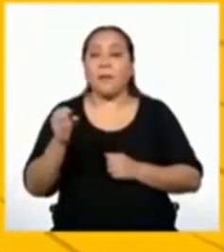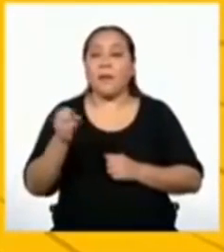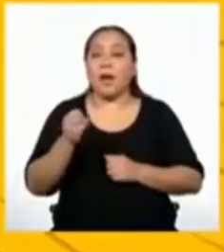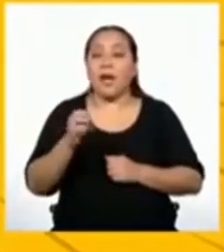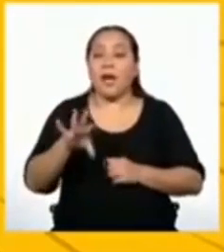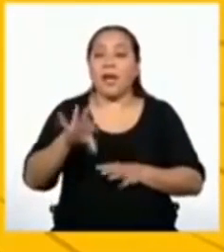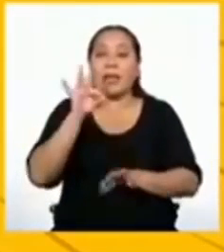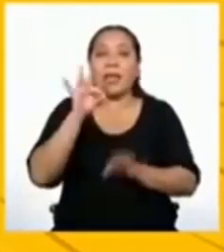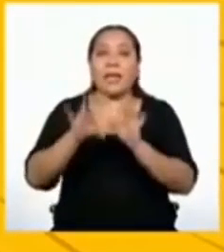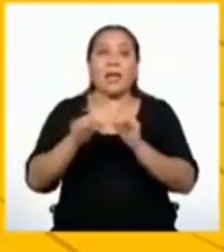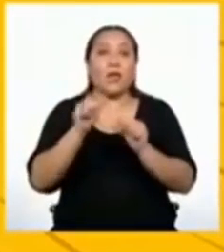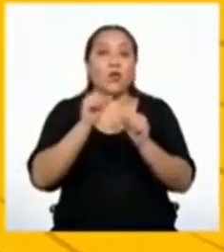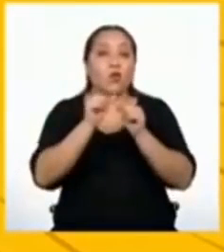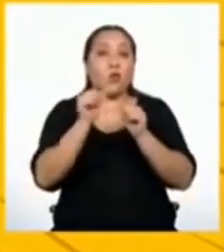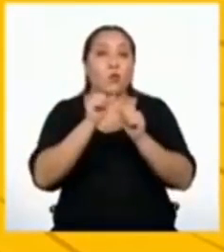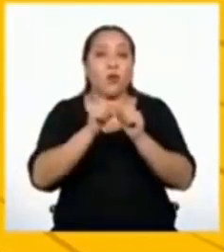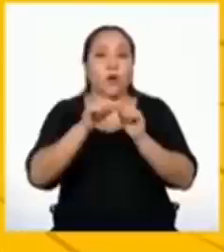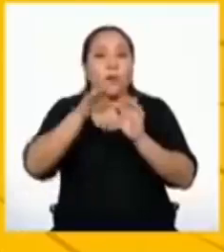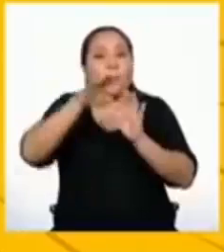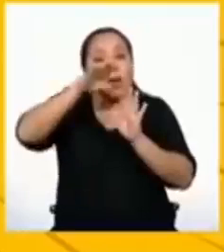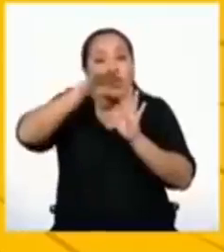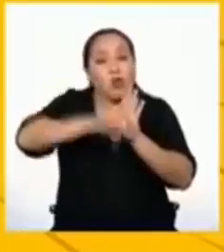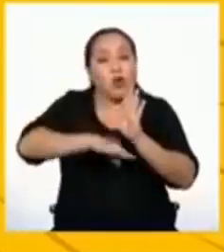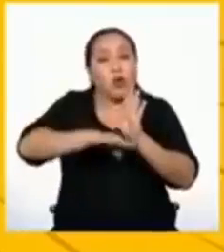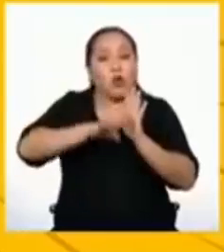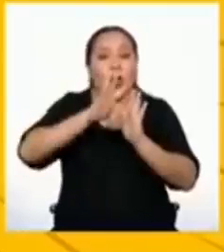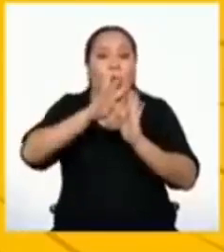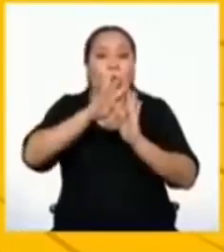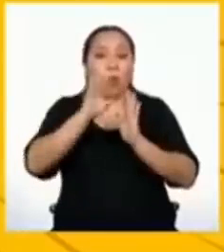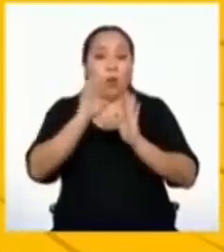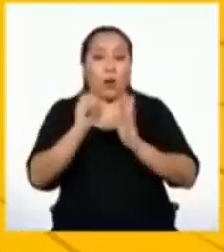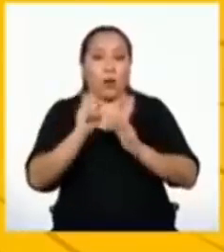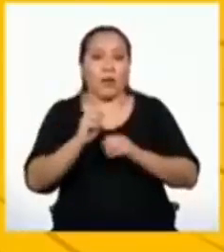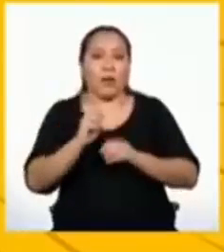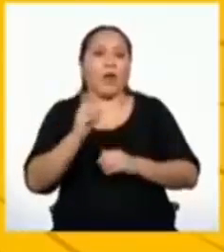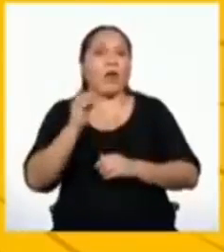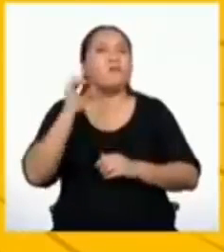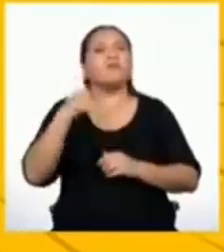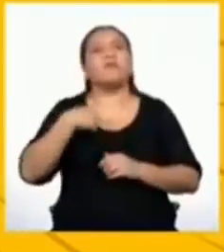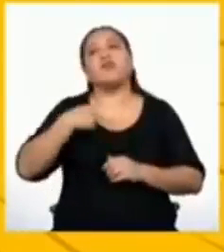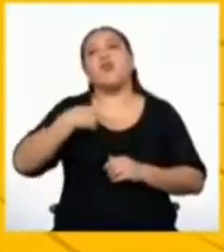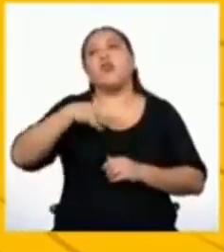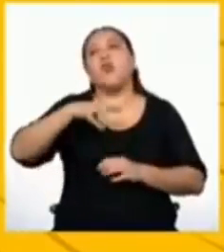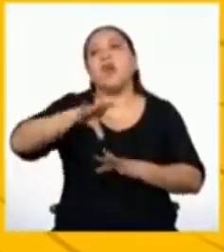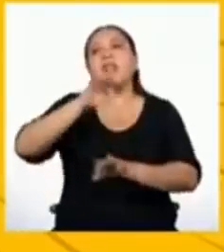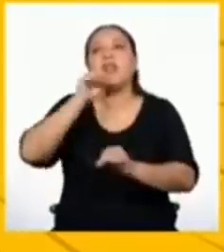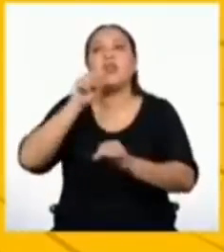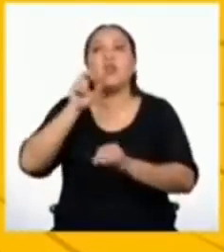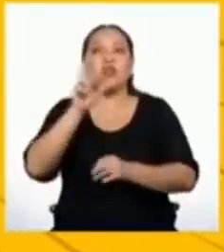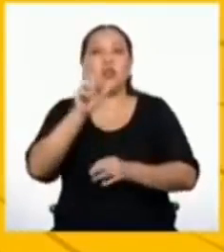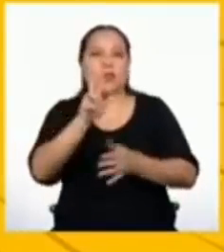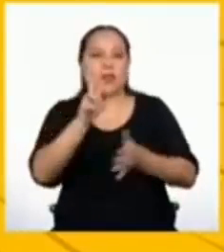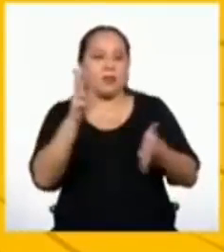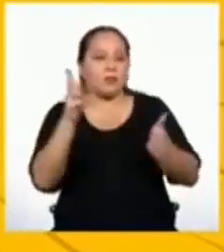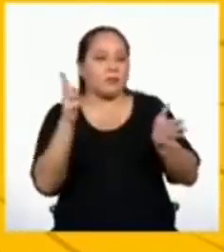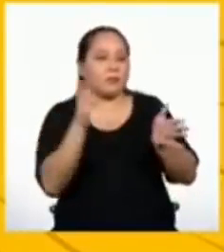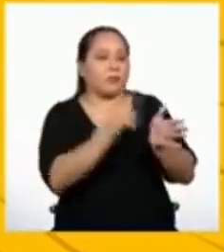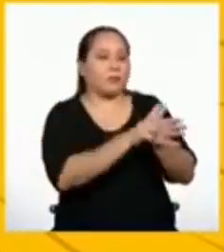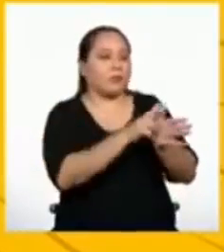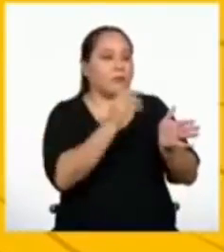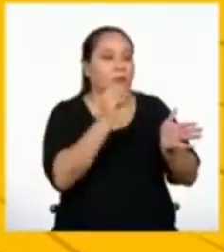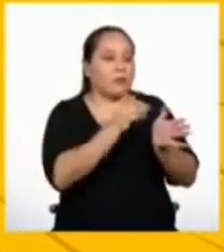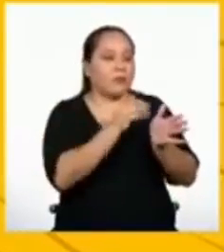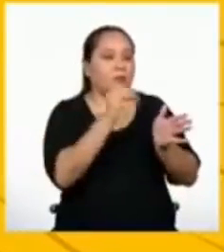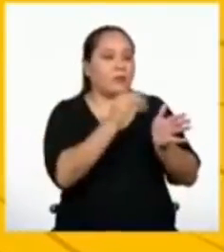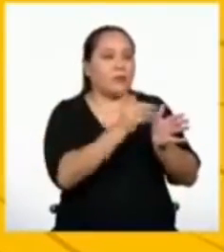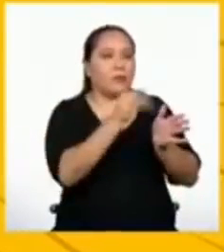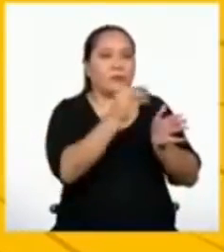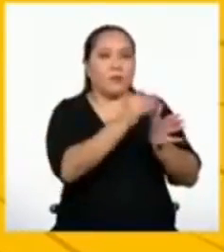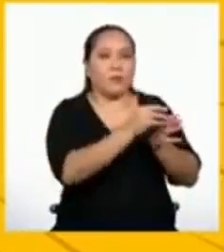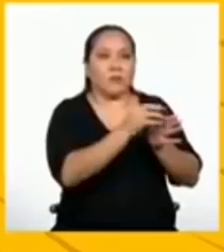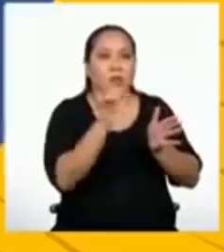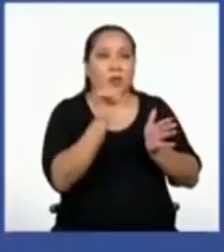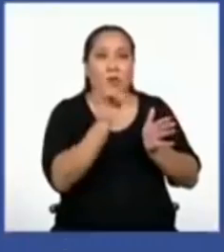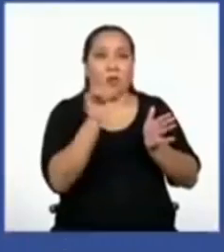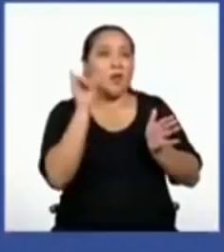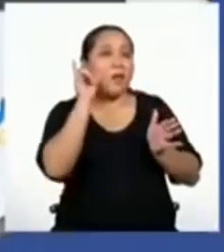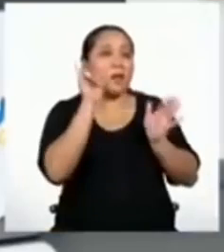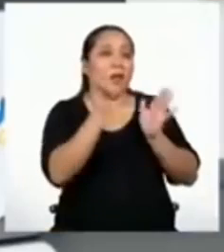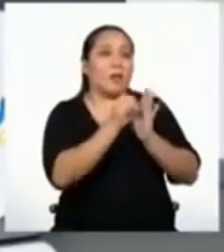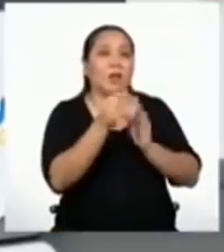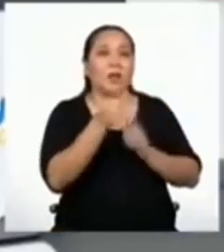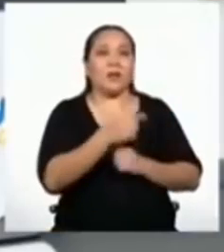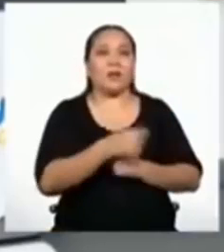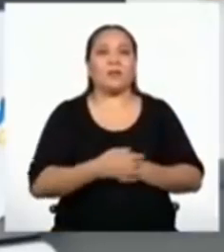debe ser menor a 40. Elijo iniciar con tres fichas y las coloco en el tablero, así como en esta imagen.